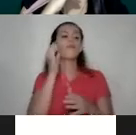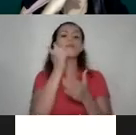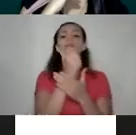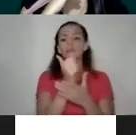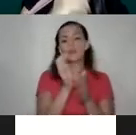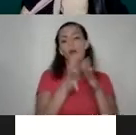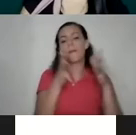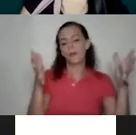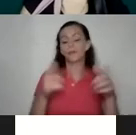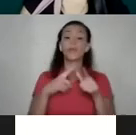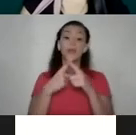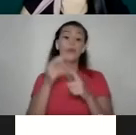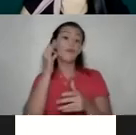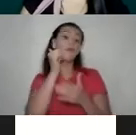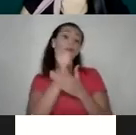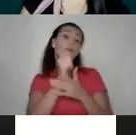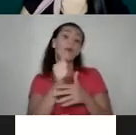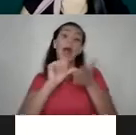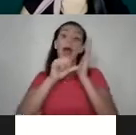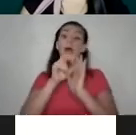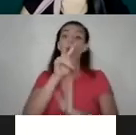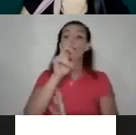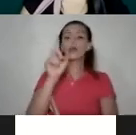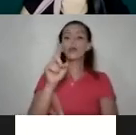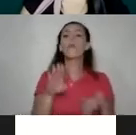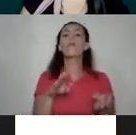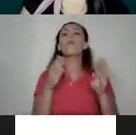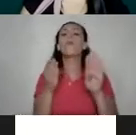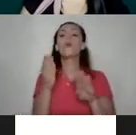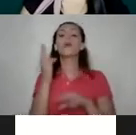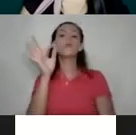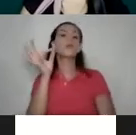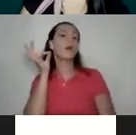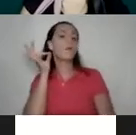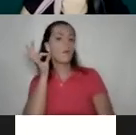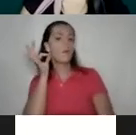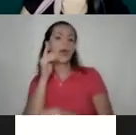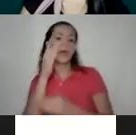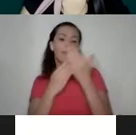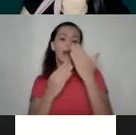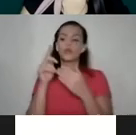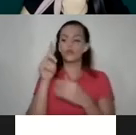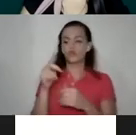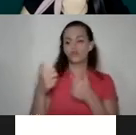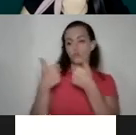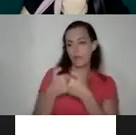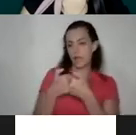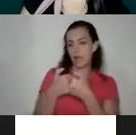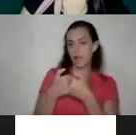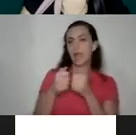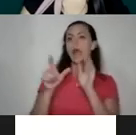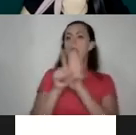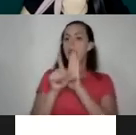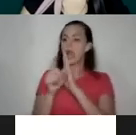ampliado. El femicidio, de acuerdo al artículo 21, es la muerte de una mujer en manos de su pareja, ¿verdad?, legalmente